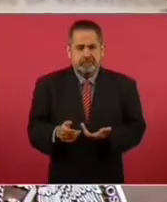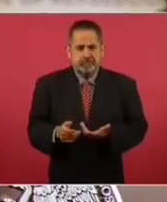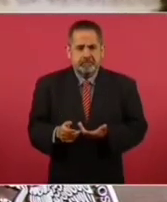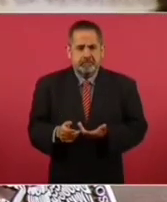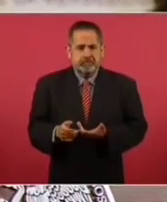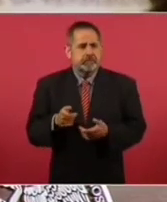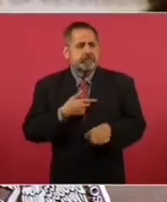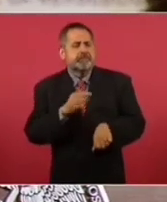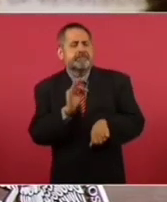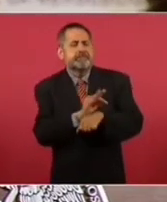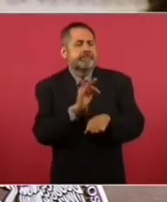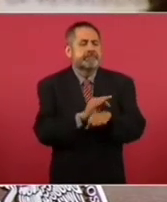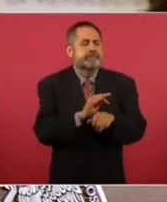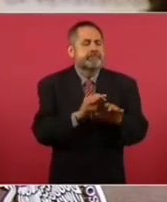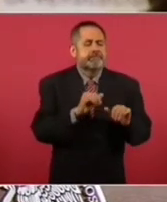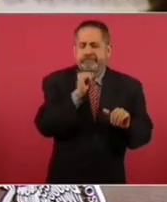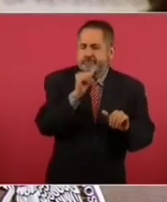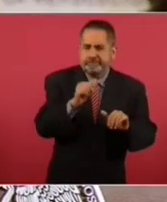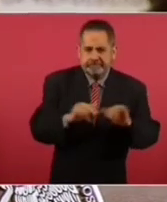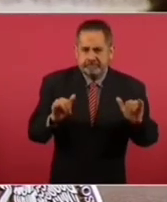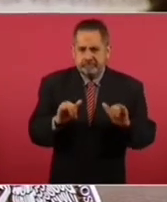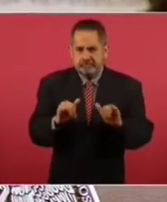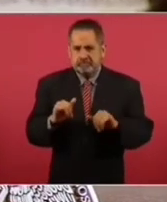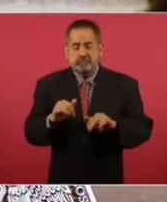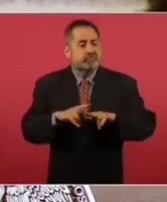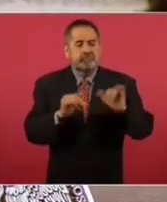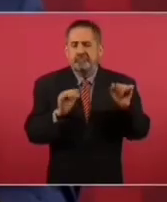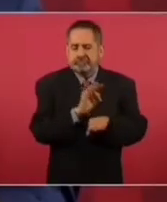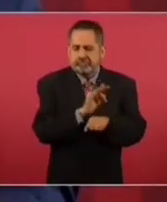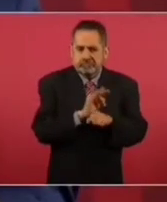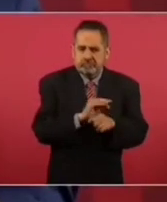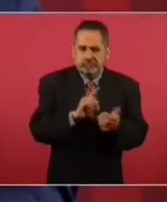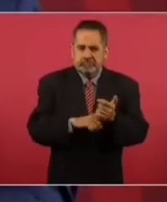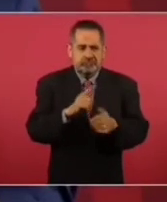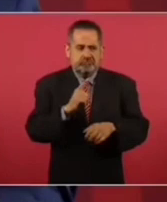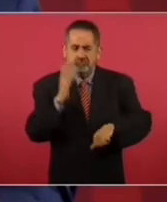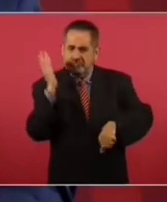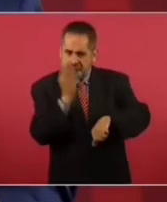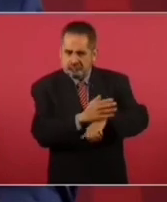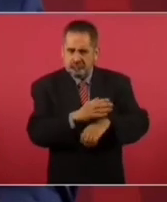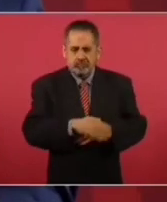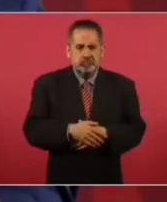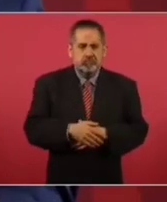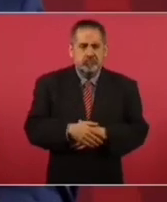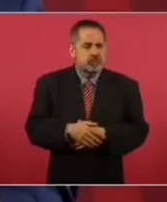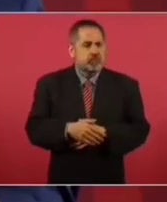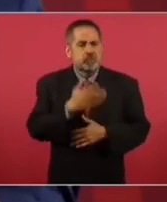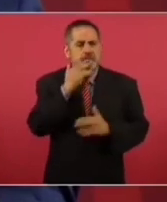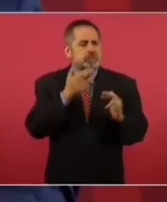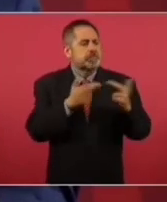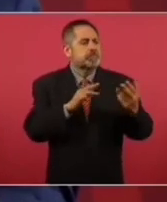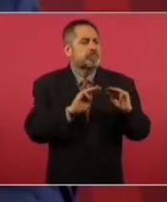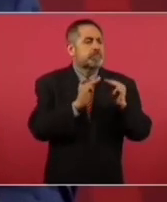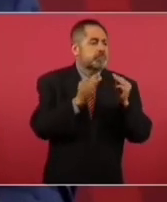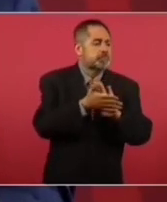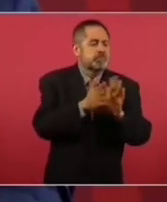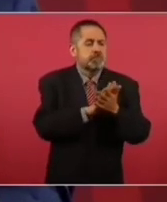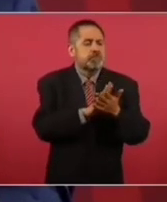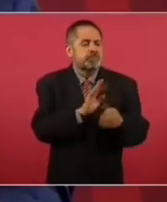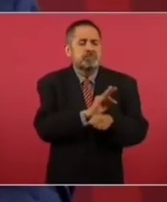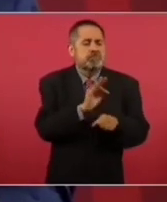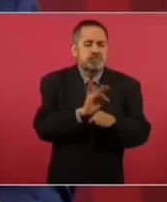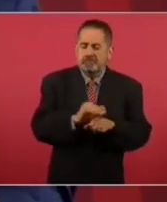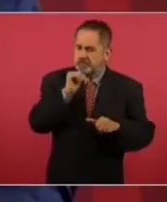se protege a nadie, a nadie. No tenemos relaciones de